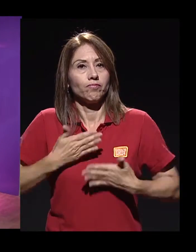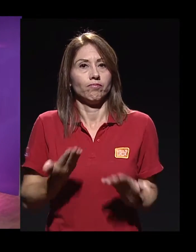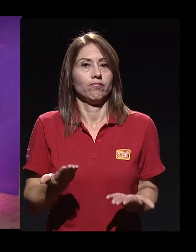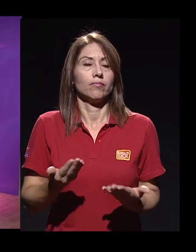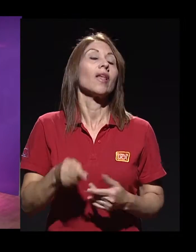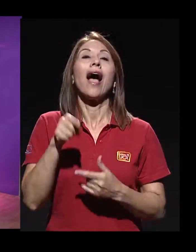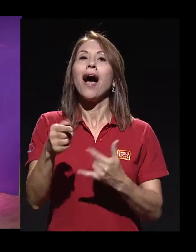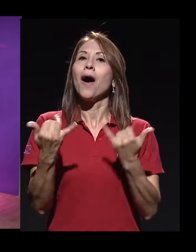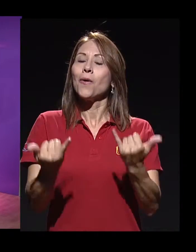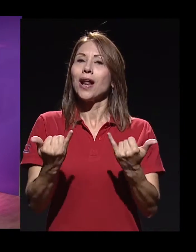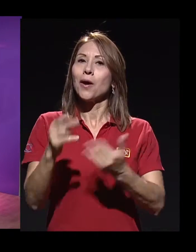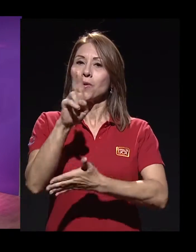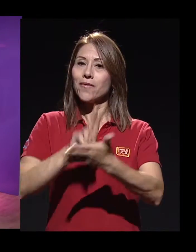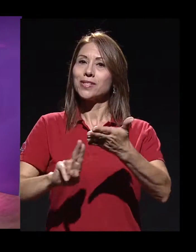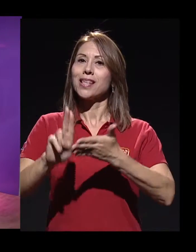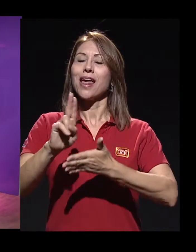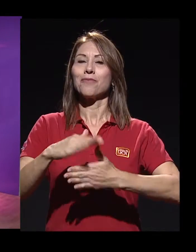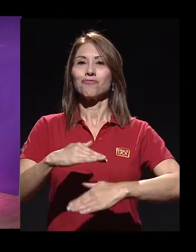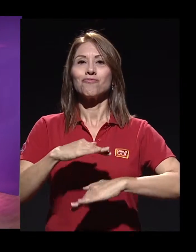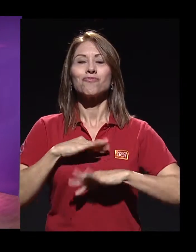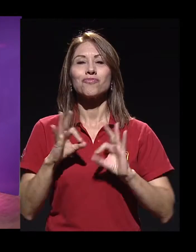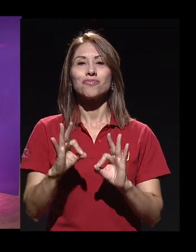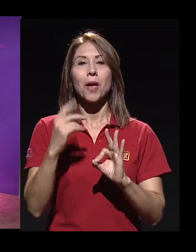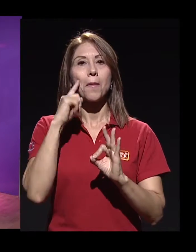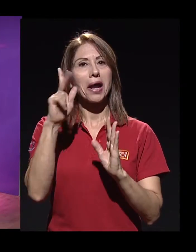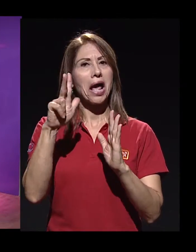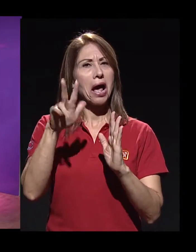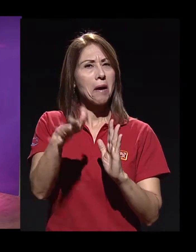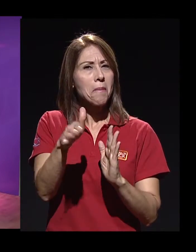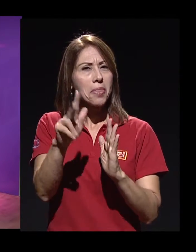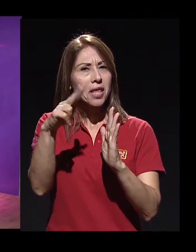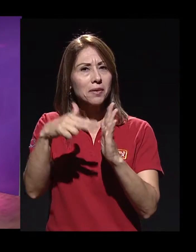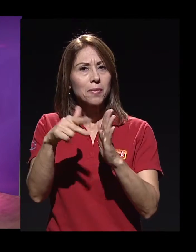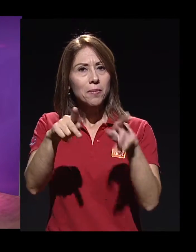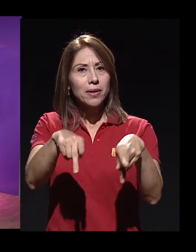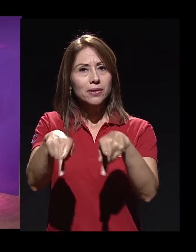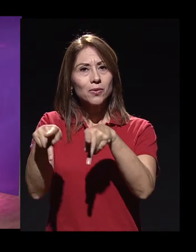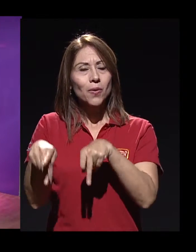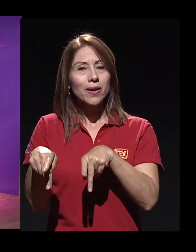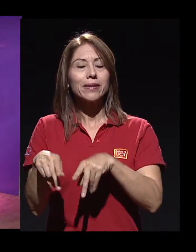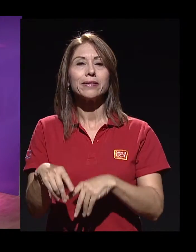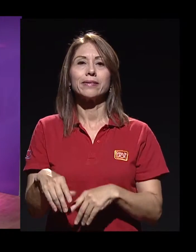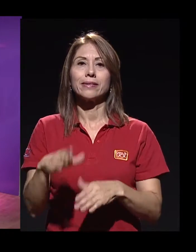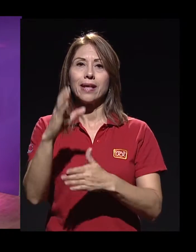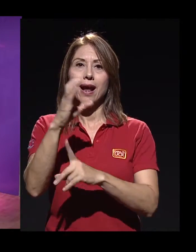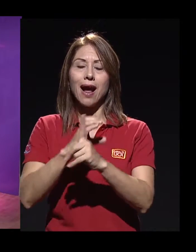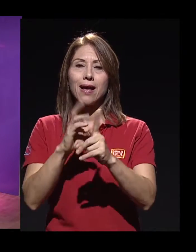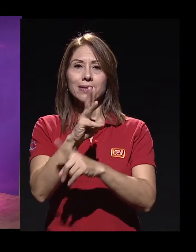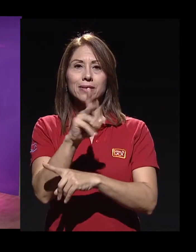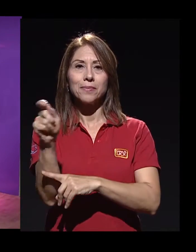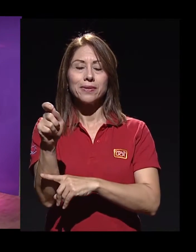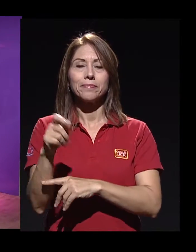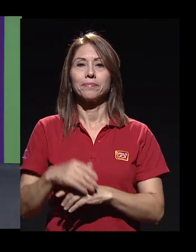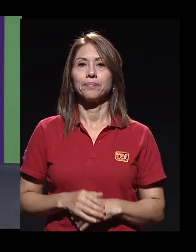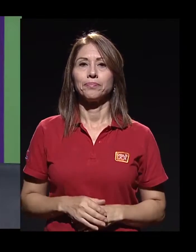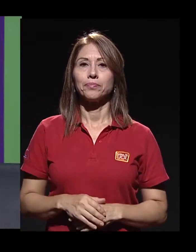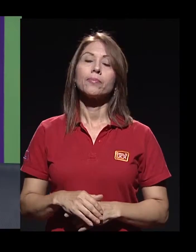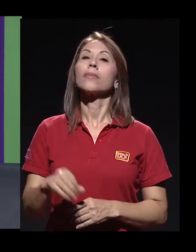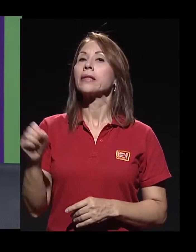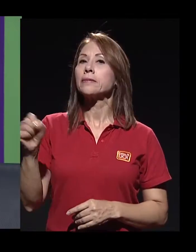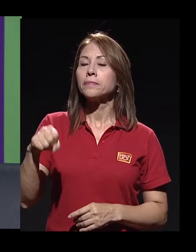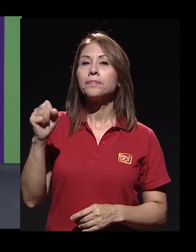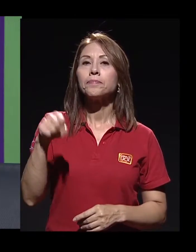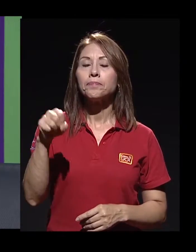vacío que viene a llenar la universidad para 3.000 personas en promedio por semestre. Sí, en muchas